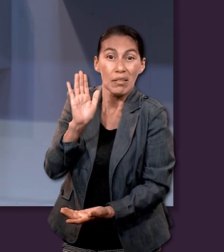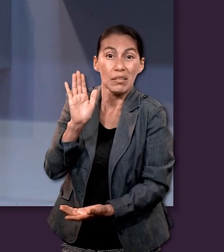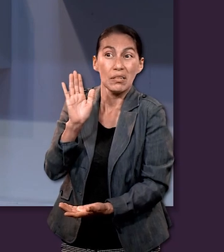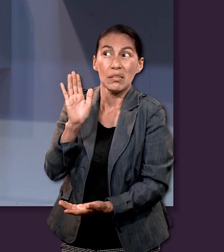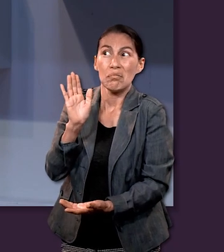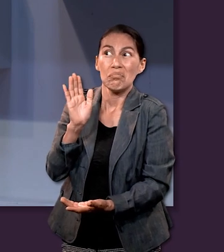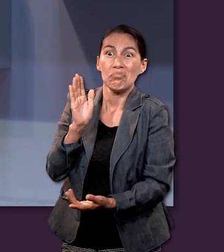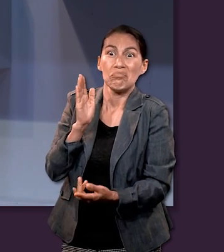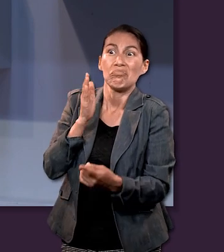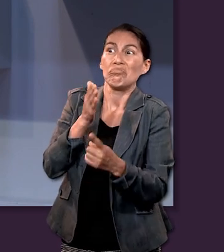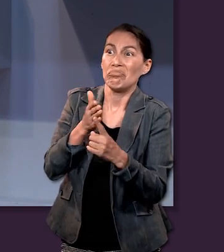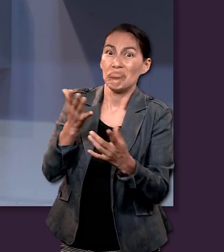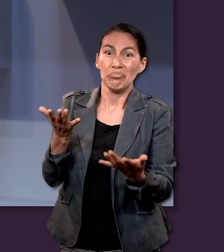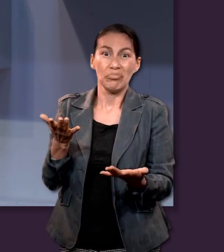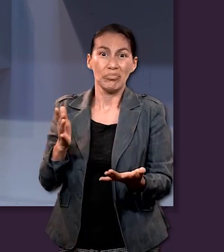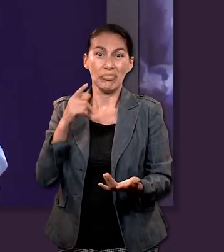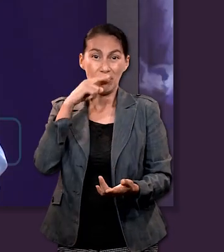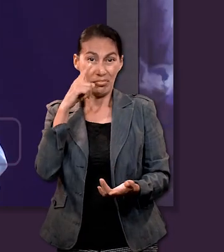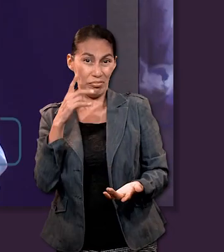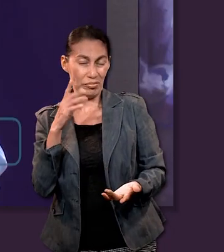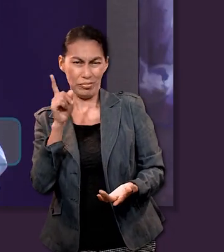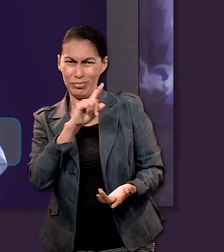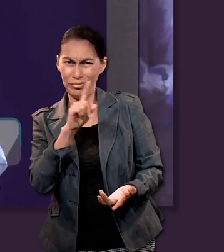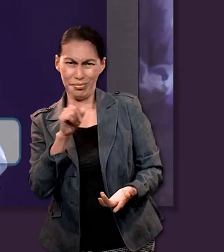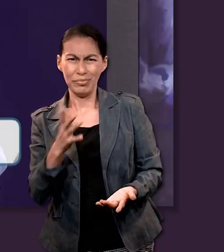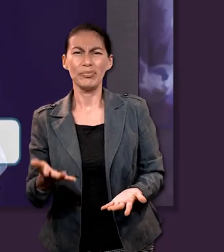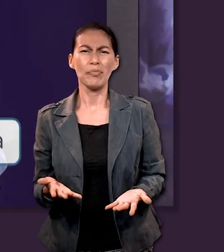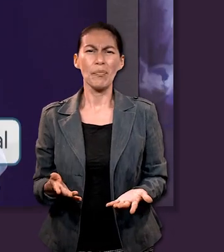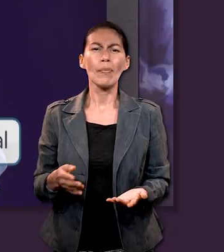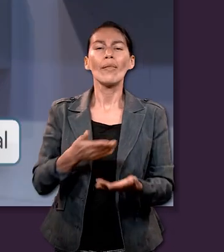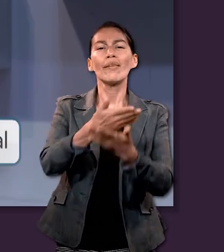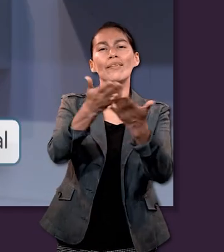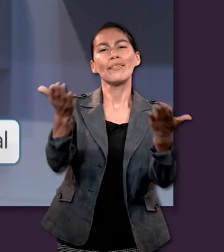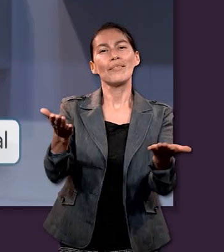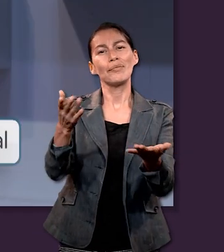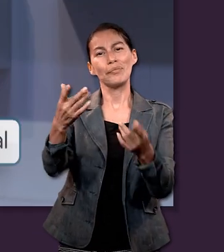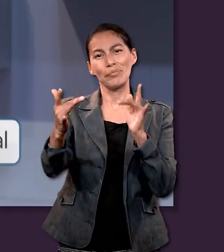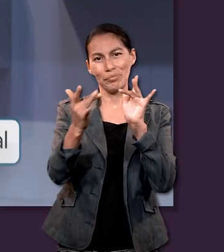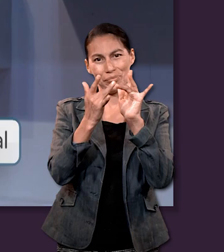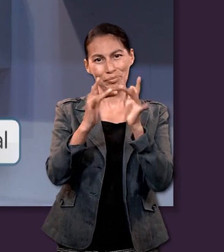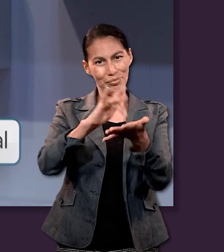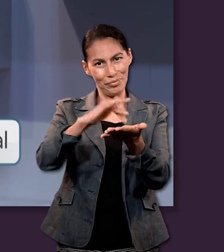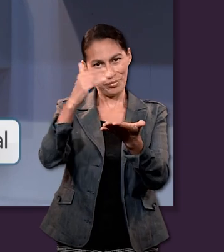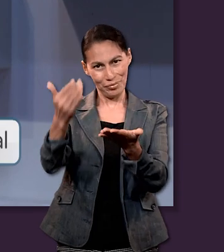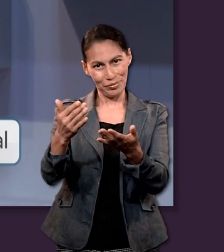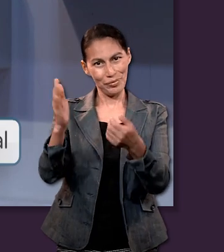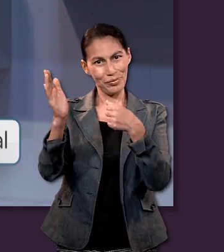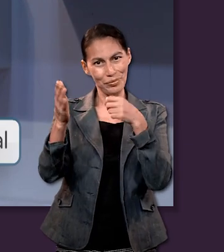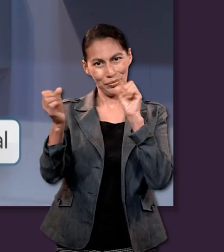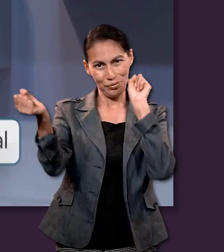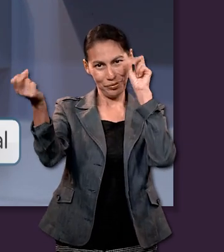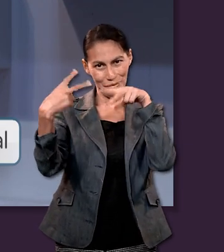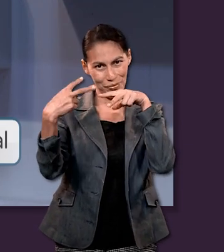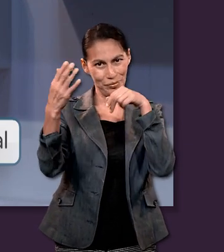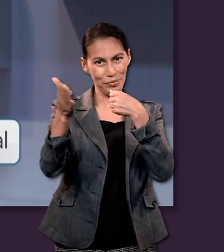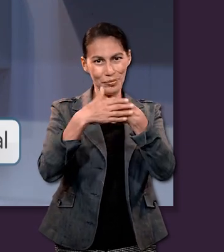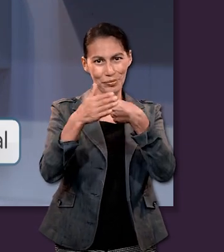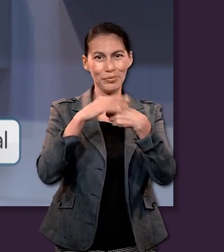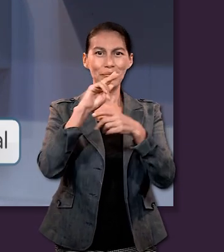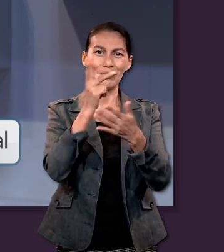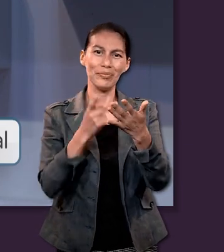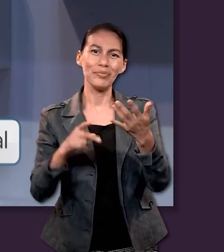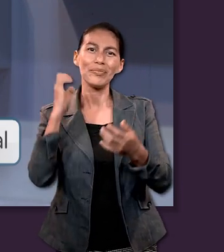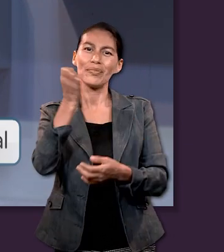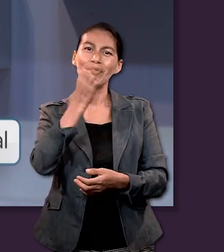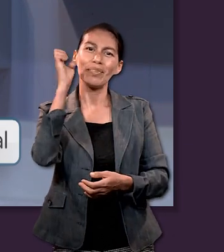Dios como si eso significara una presunción y también agradecemos a ustedes por quedarse con nosotros y